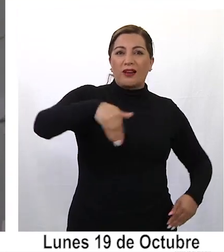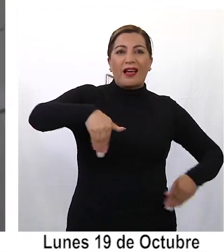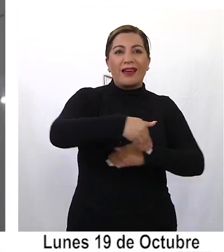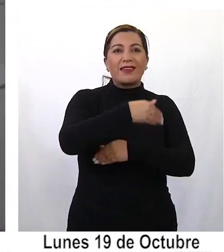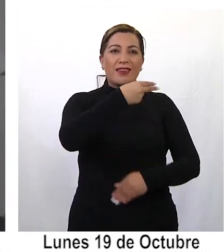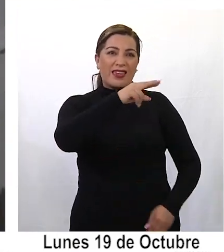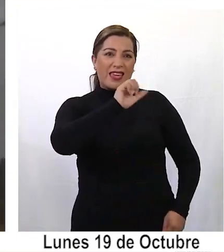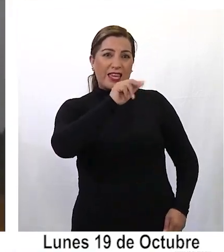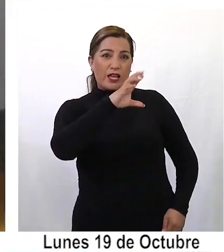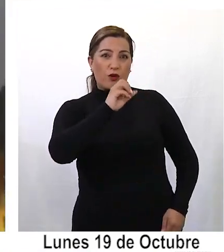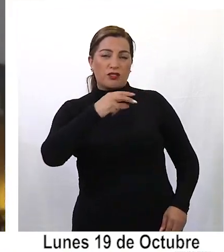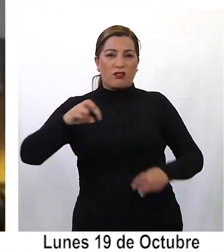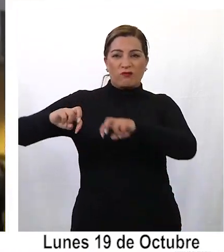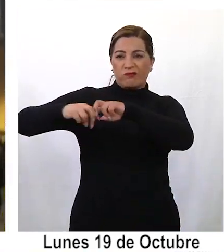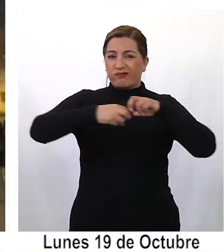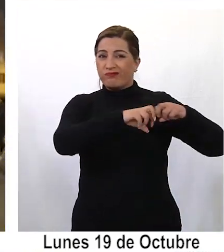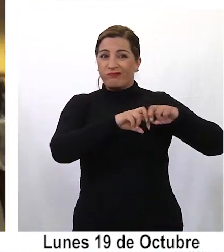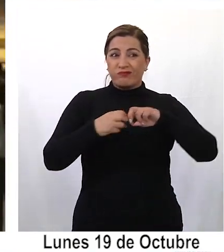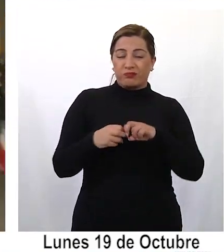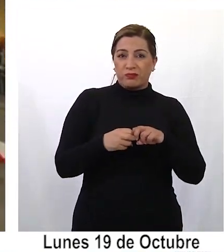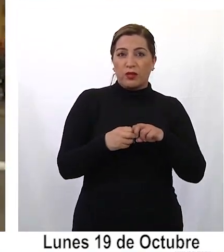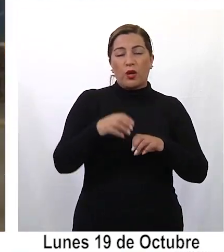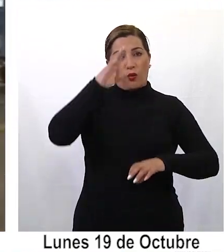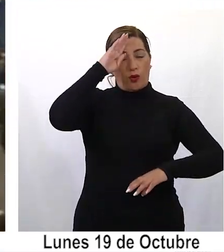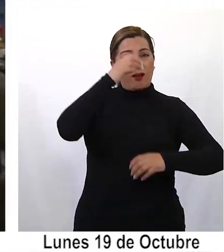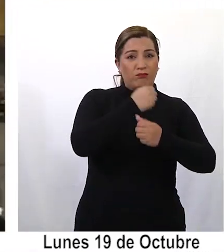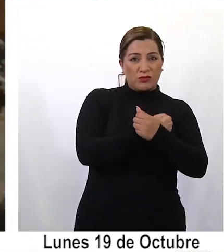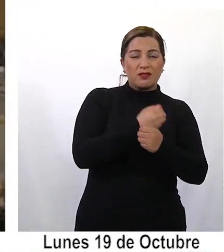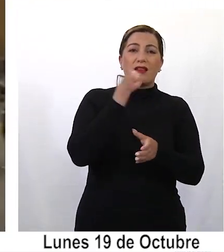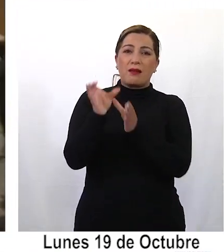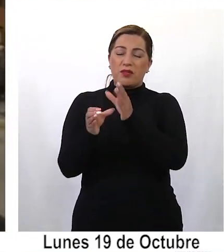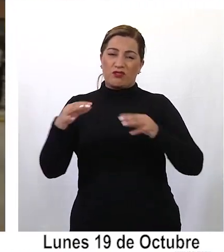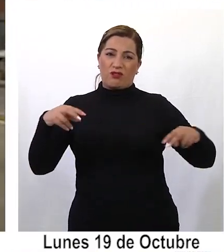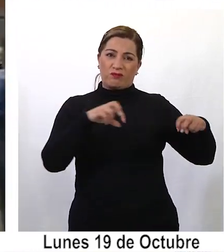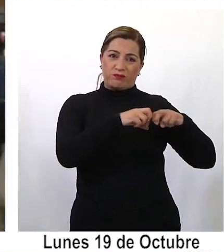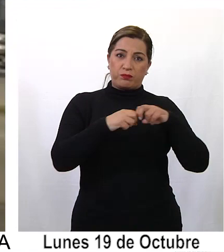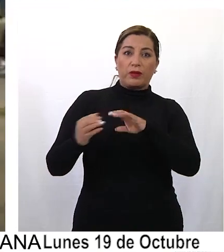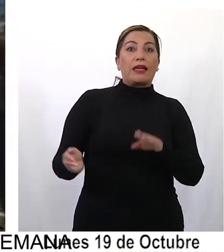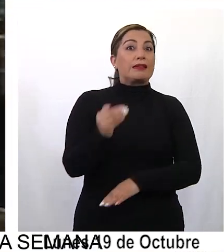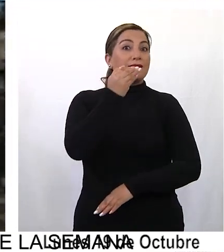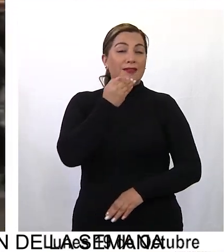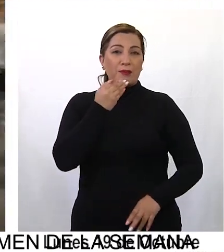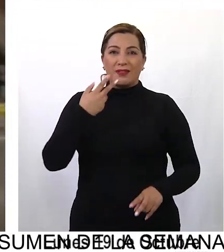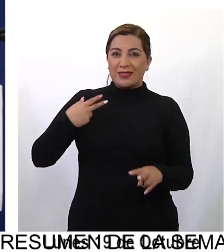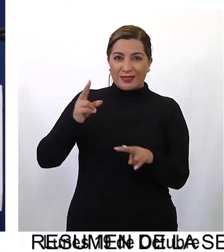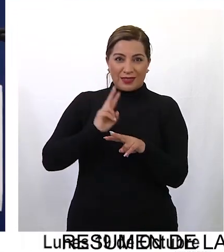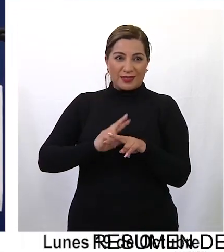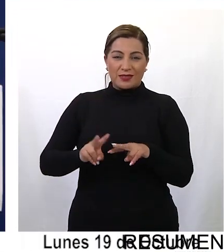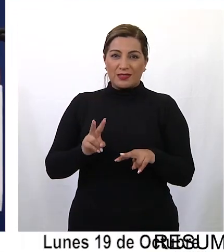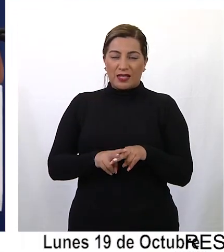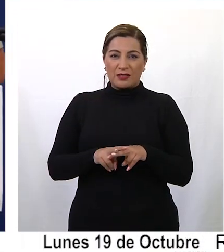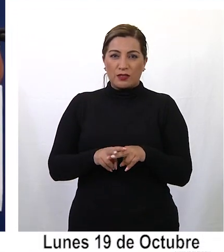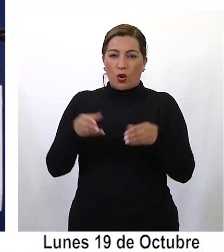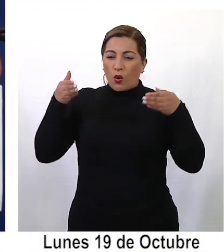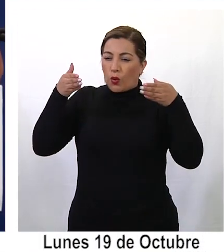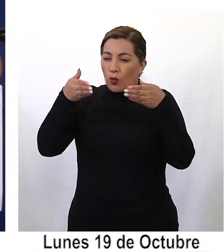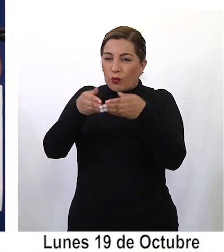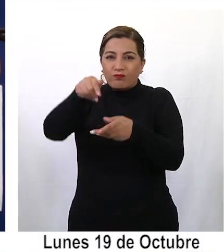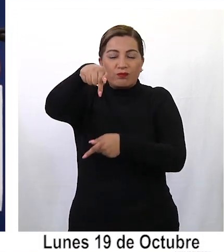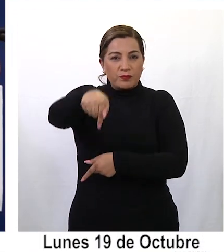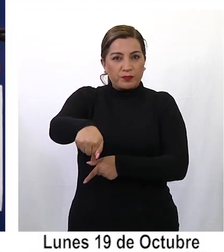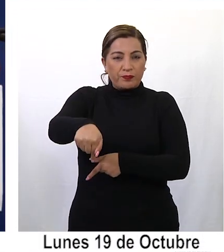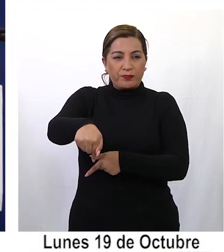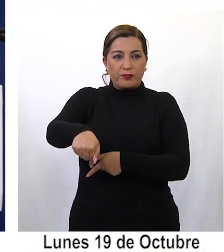hubo enfrentamiento entre los manifestantes y la policía uniformada. Paralelamente a esto, se produce un foco en el sector